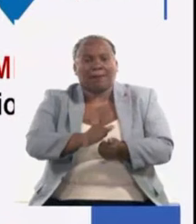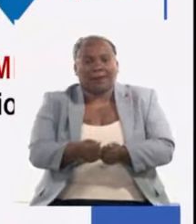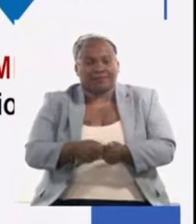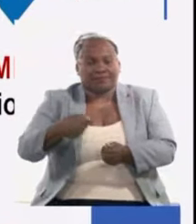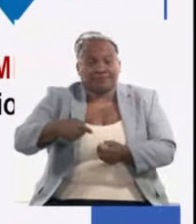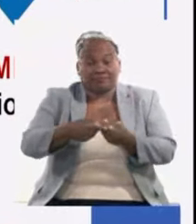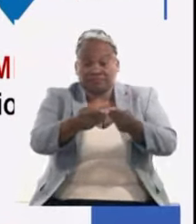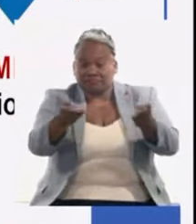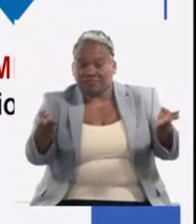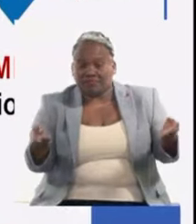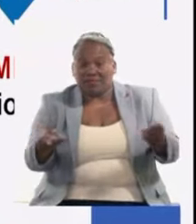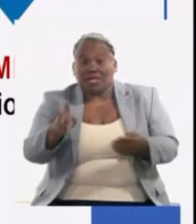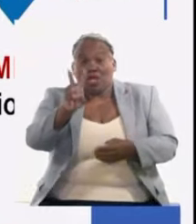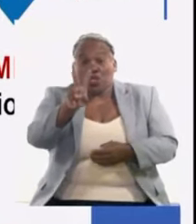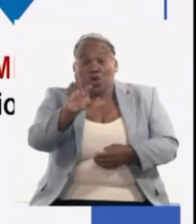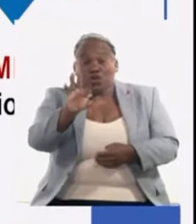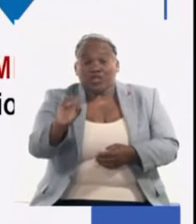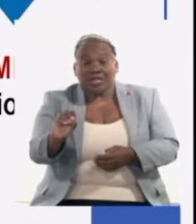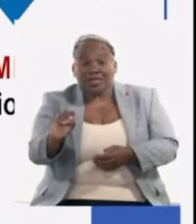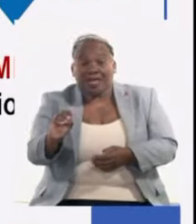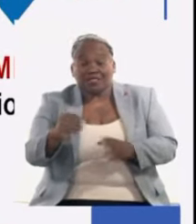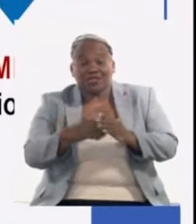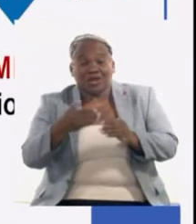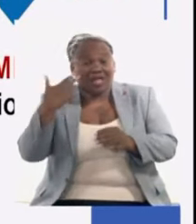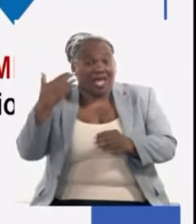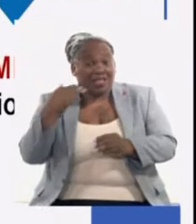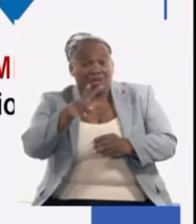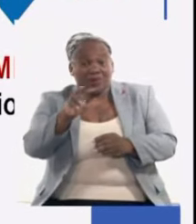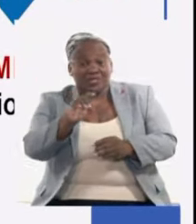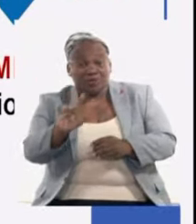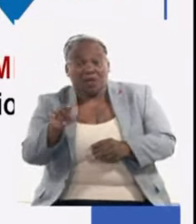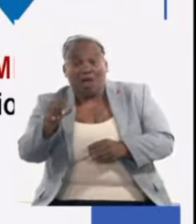de 280 dólares a 498